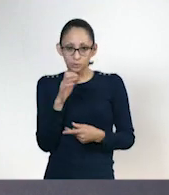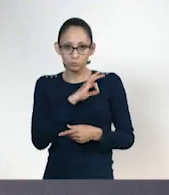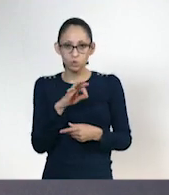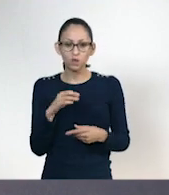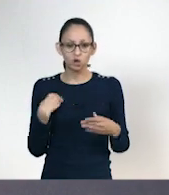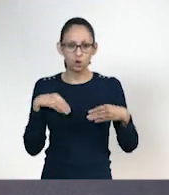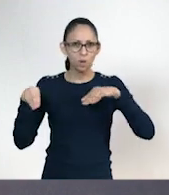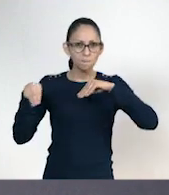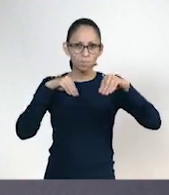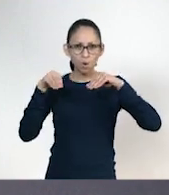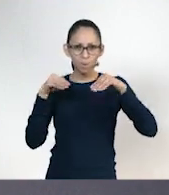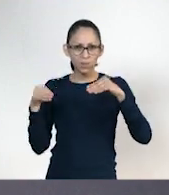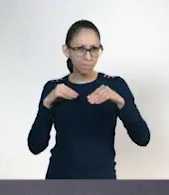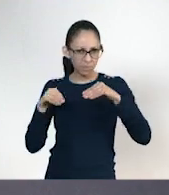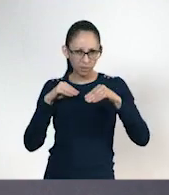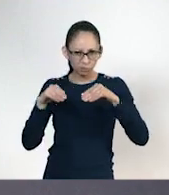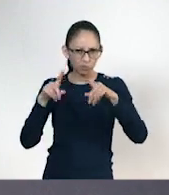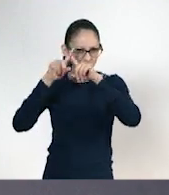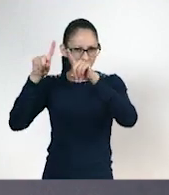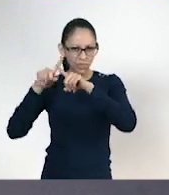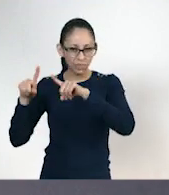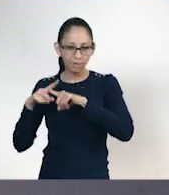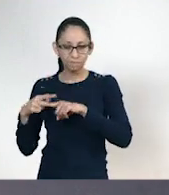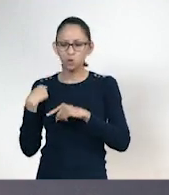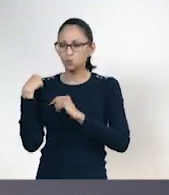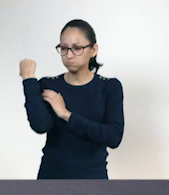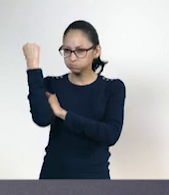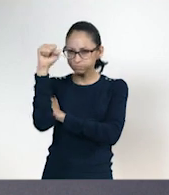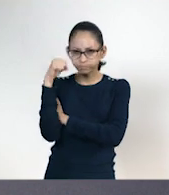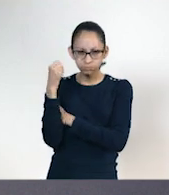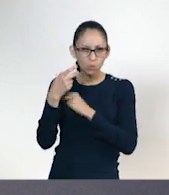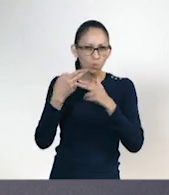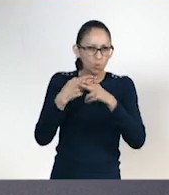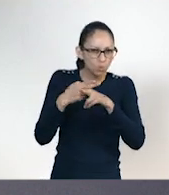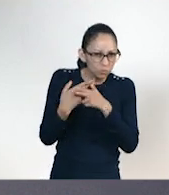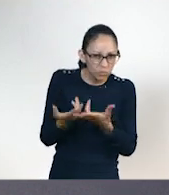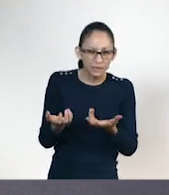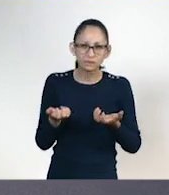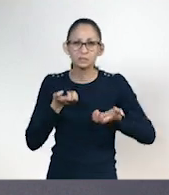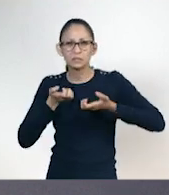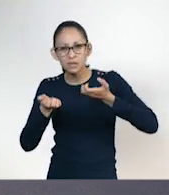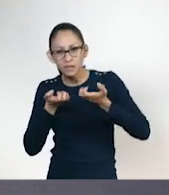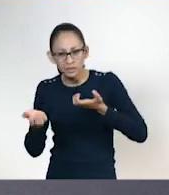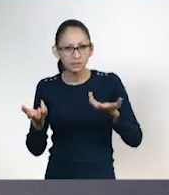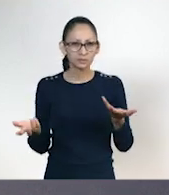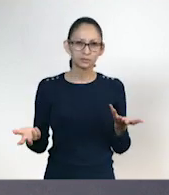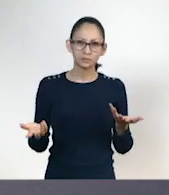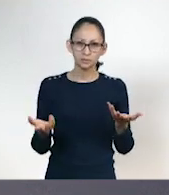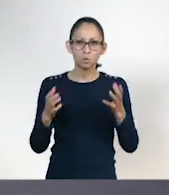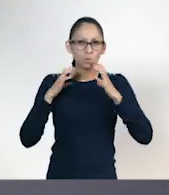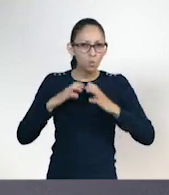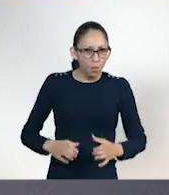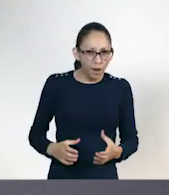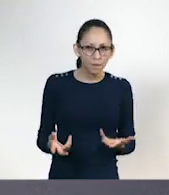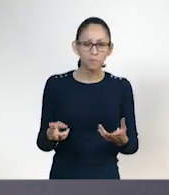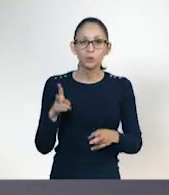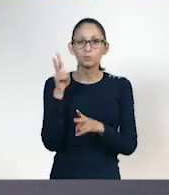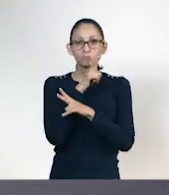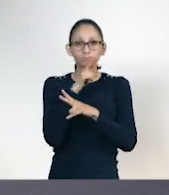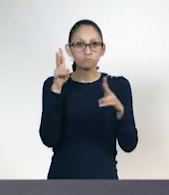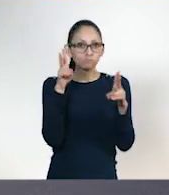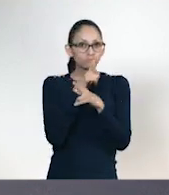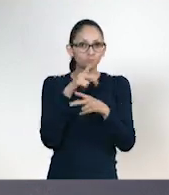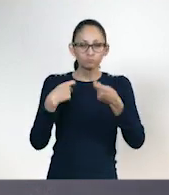movimientos que activen nuestros sistemas músculo esquelético, cardiovascular, el respiratorio